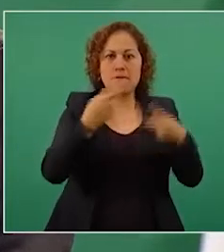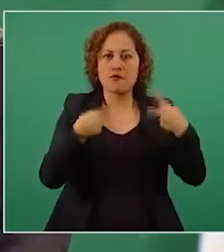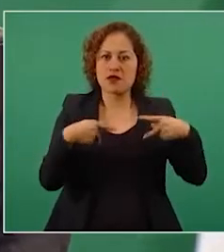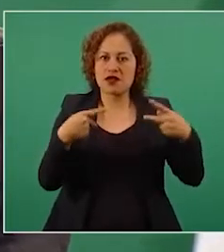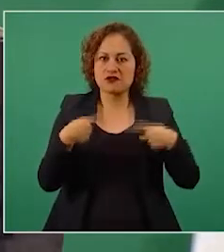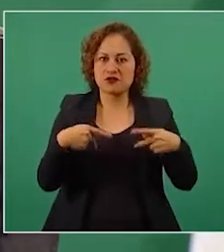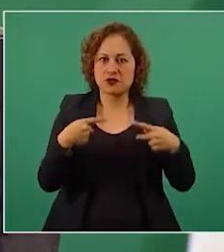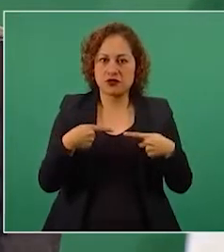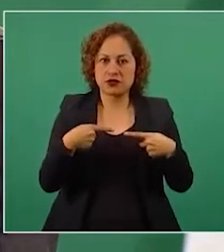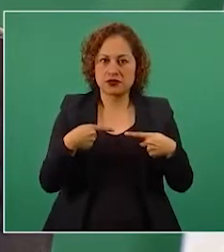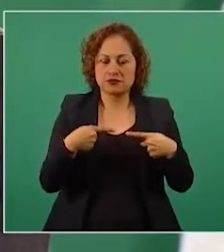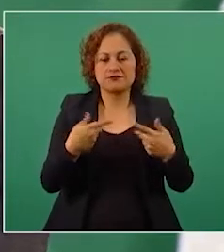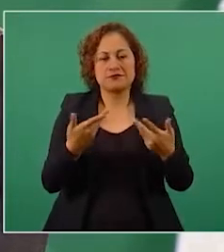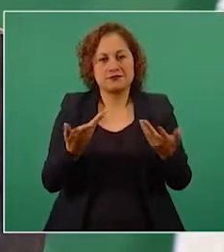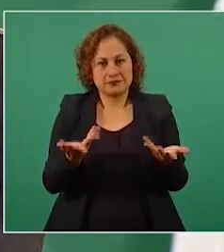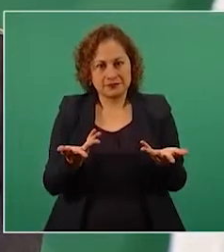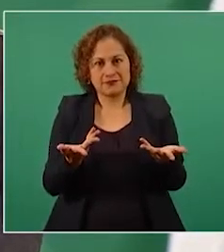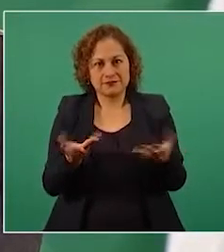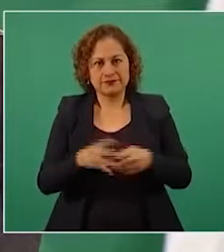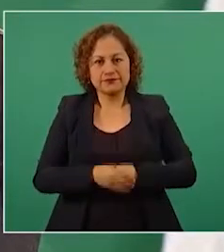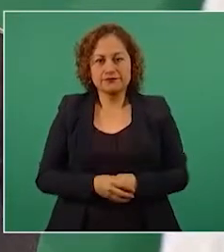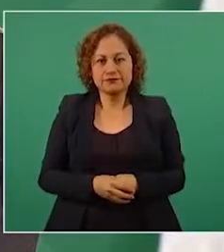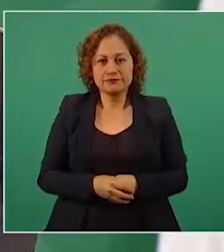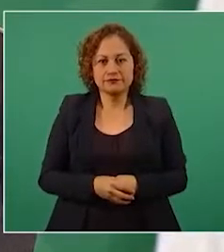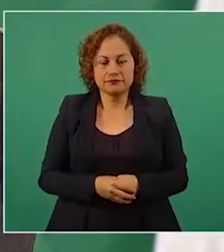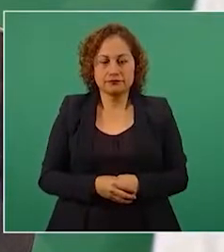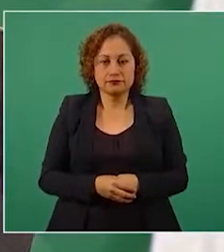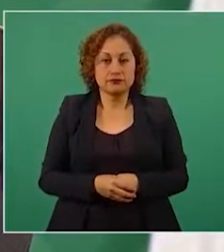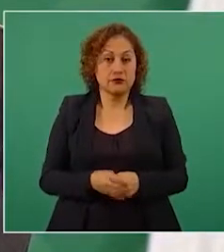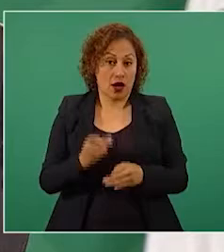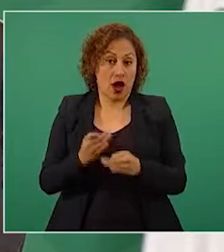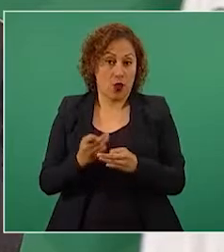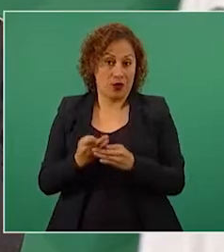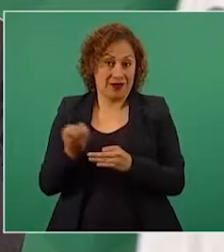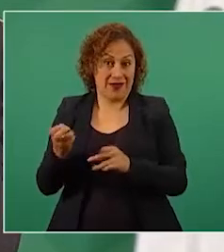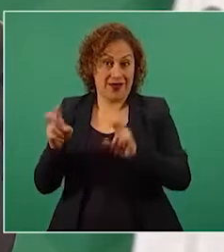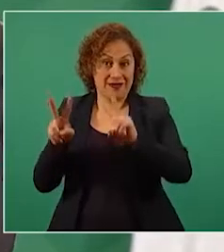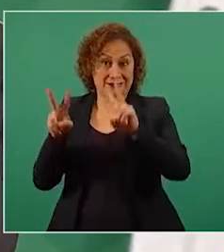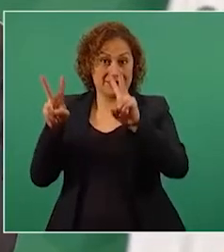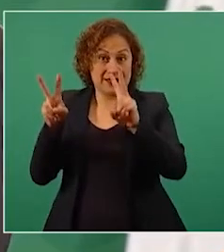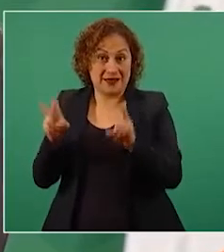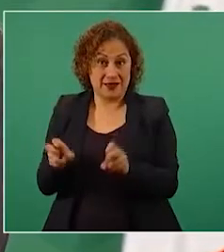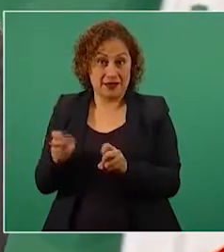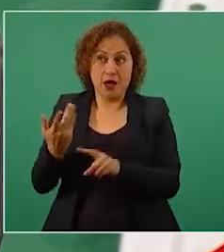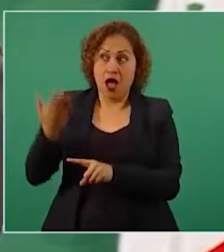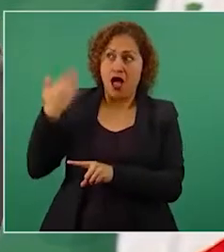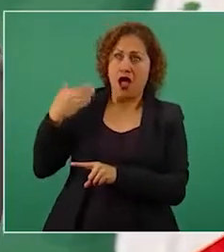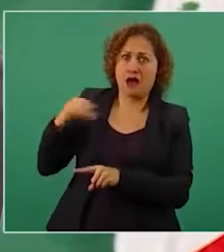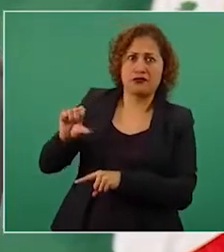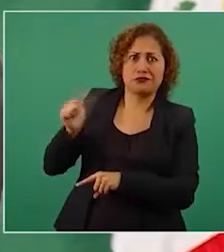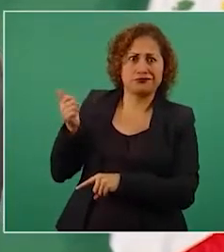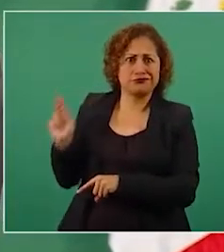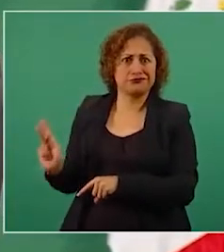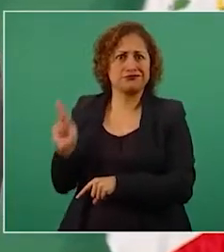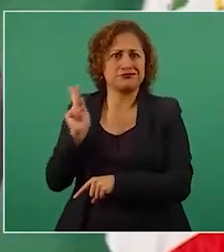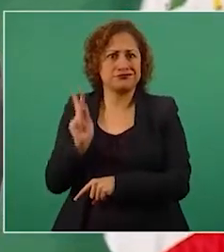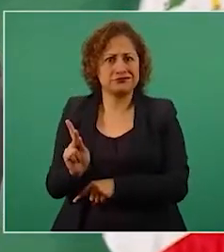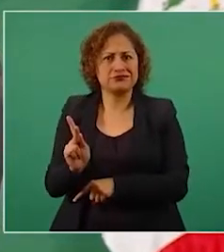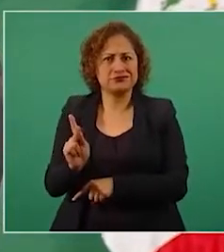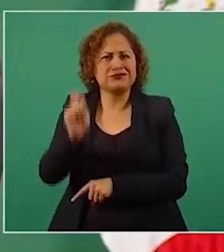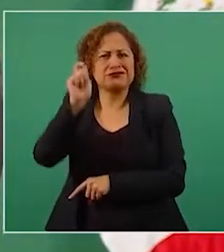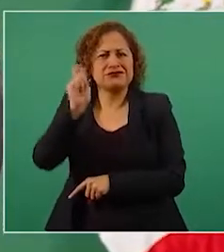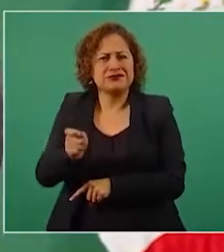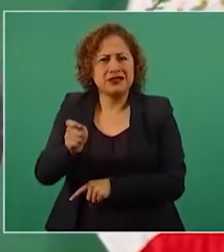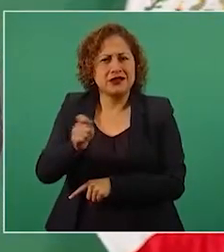Pero en este, como en otros casos, no se tomó en cuenta la voluntad del